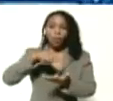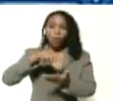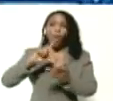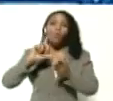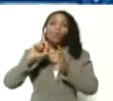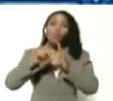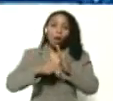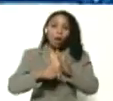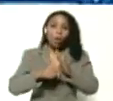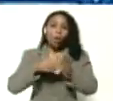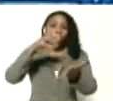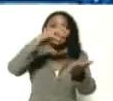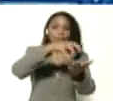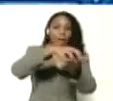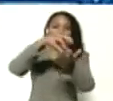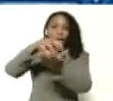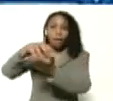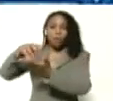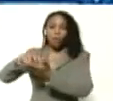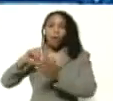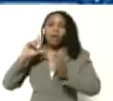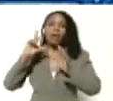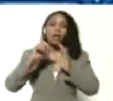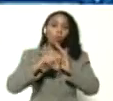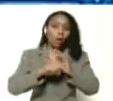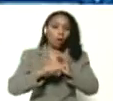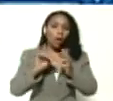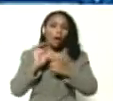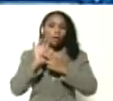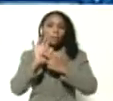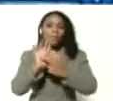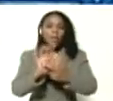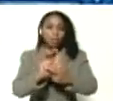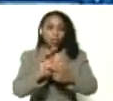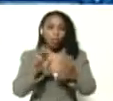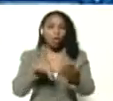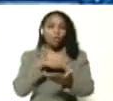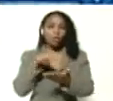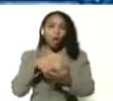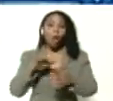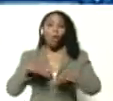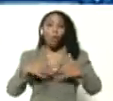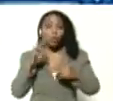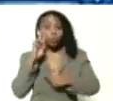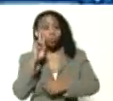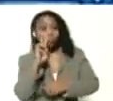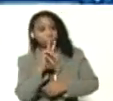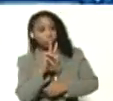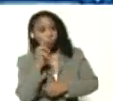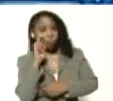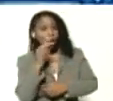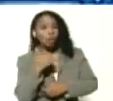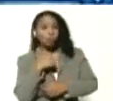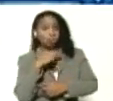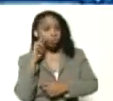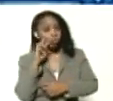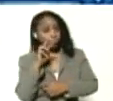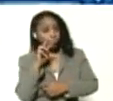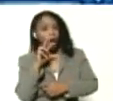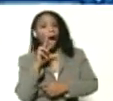hacemos por estado y luego la representación nacional cuando nosotros vemos allí el reto